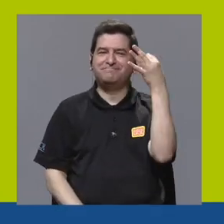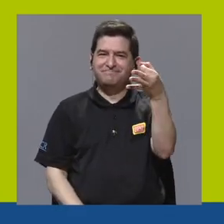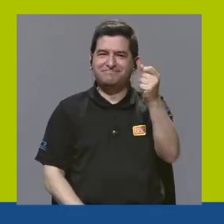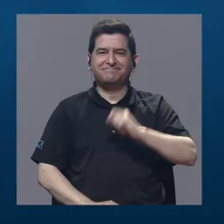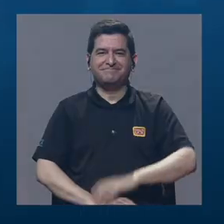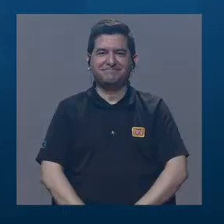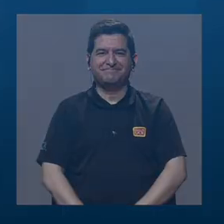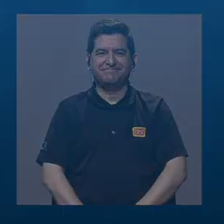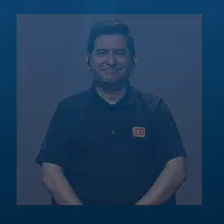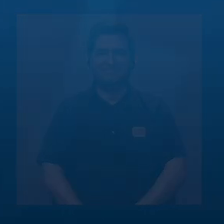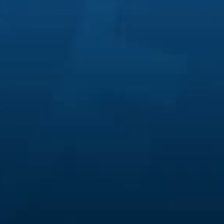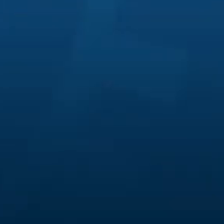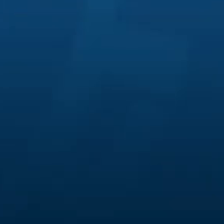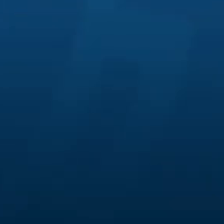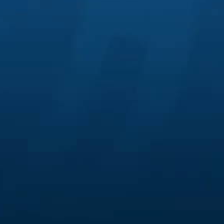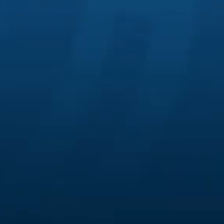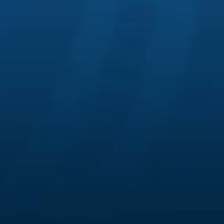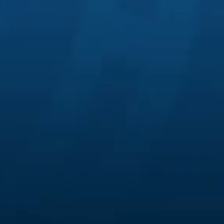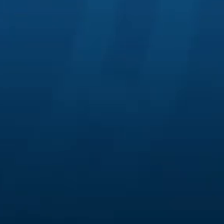próxima